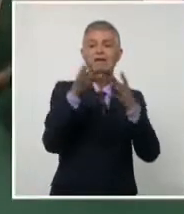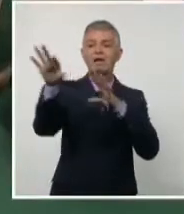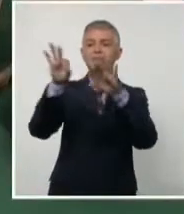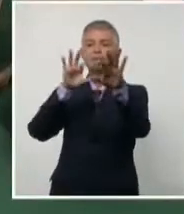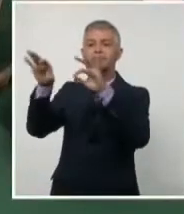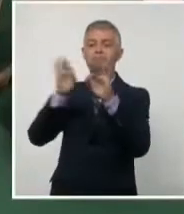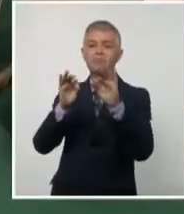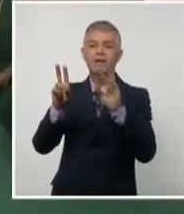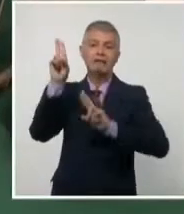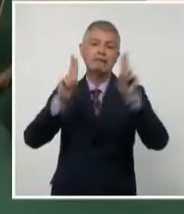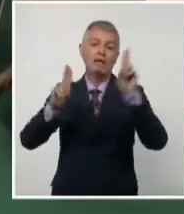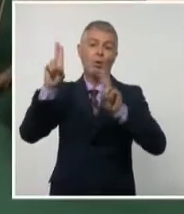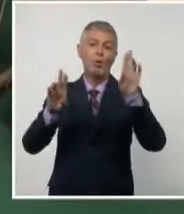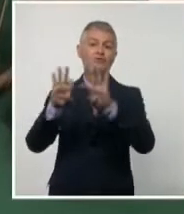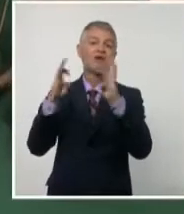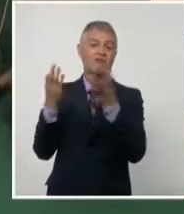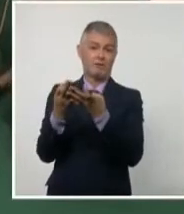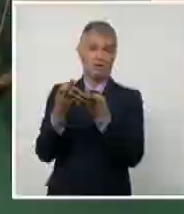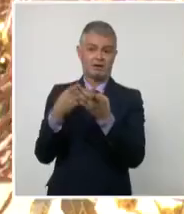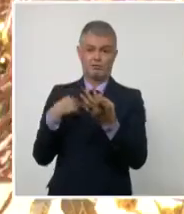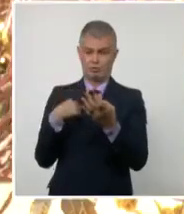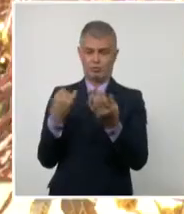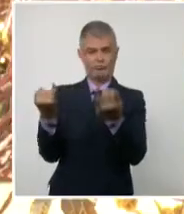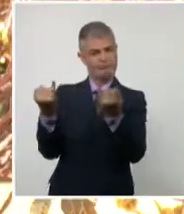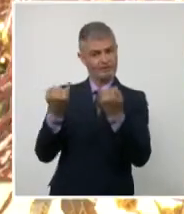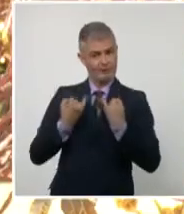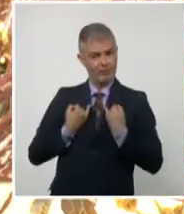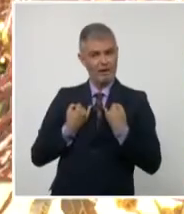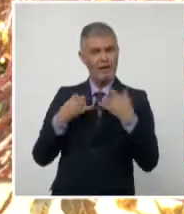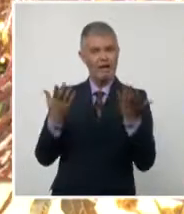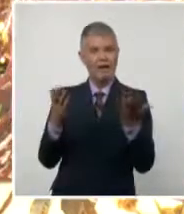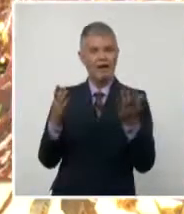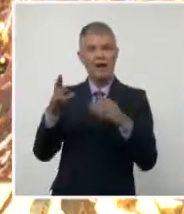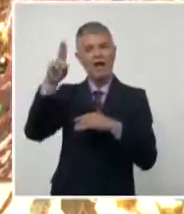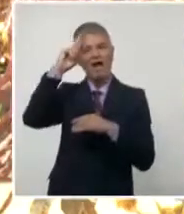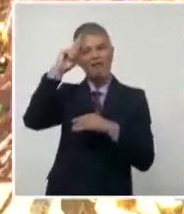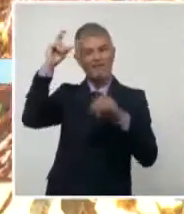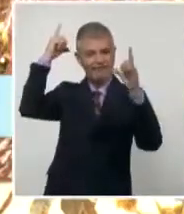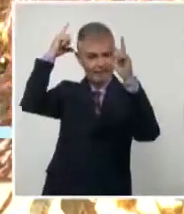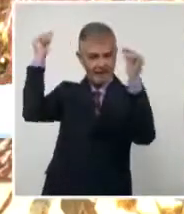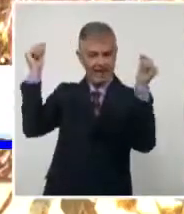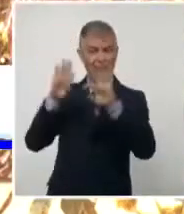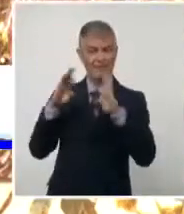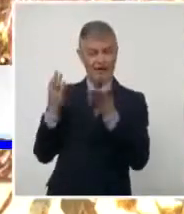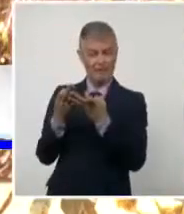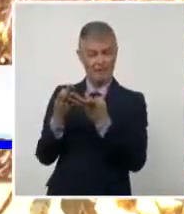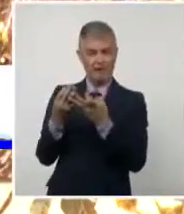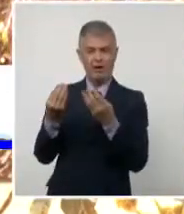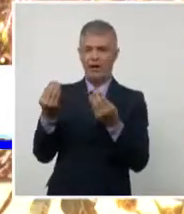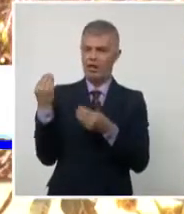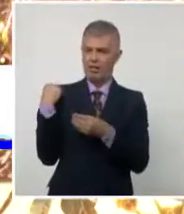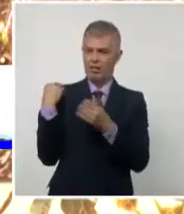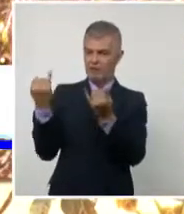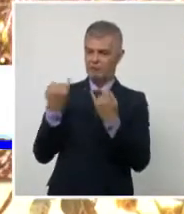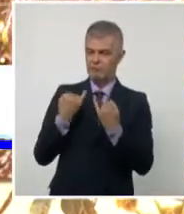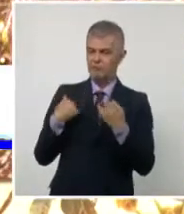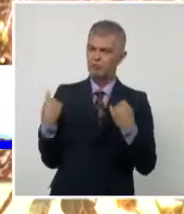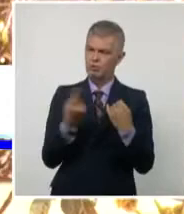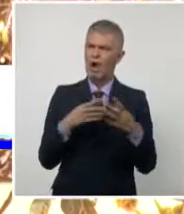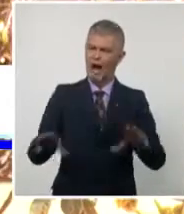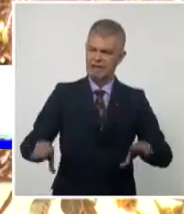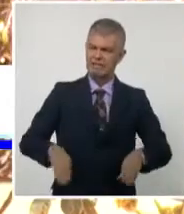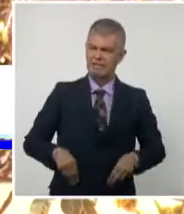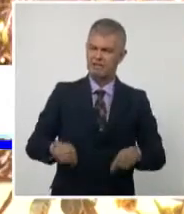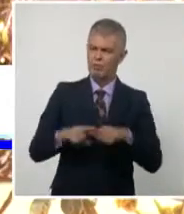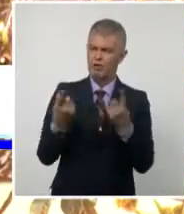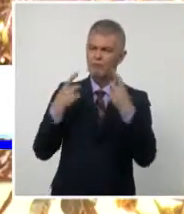consentimiento de los mismos. Fuimos informados a través del consultorio para la enfermera, aceptamos y porque es muy importante para